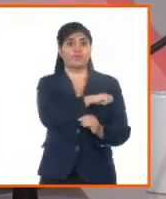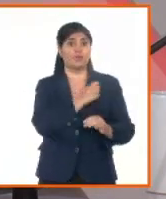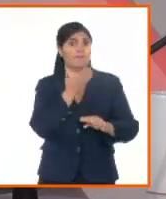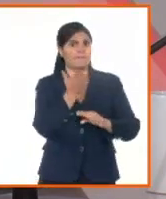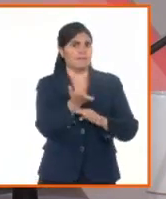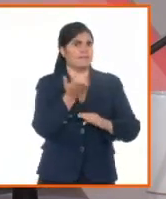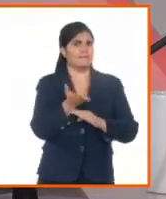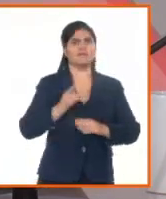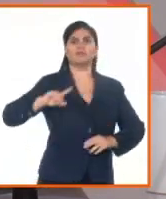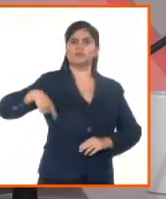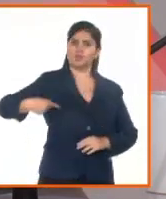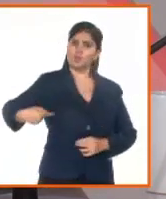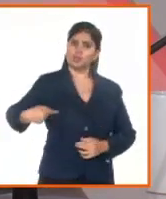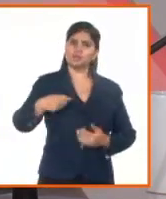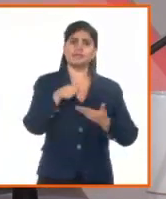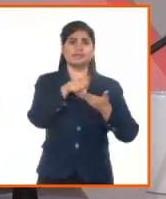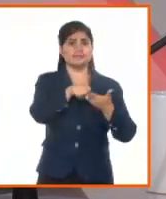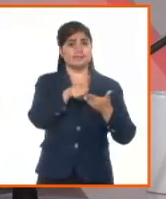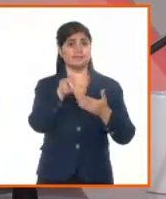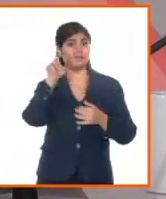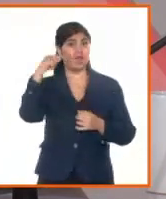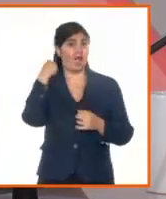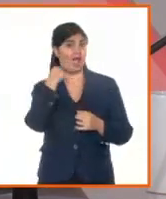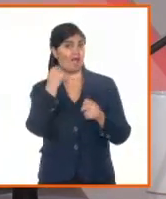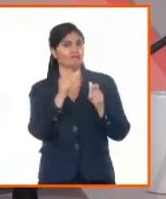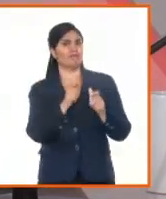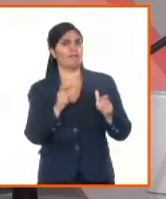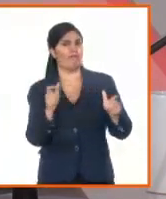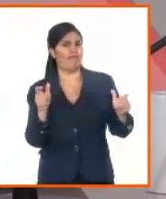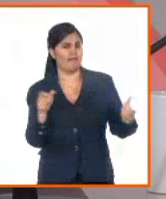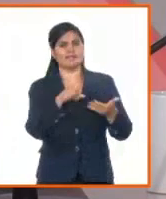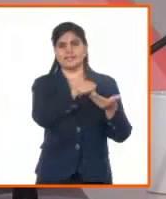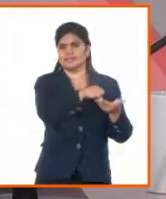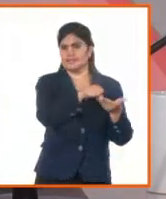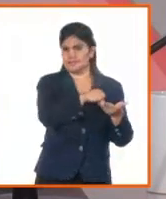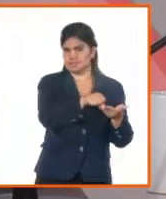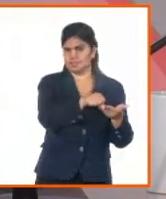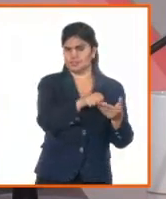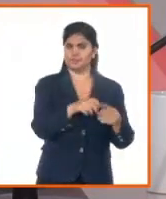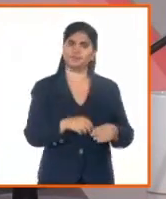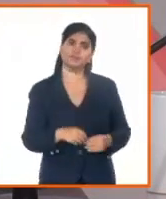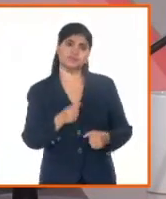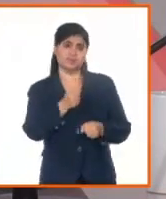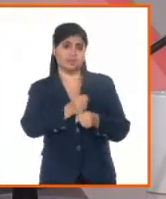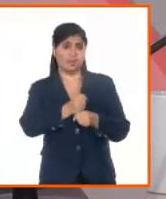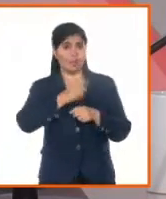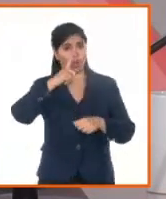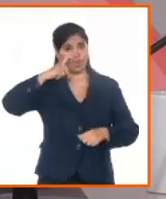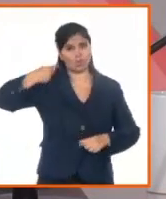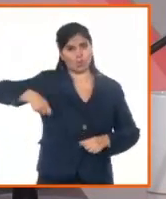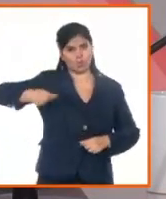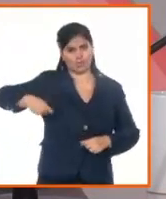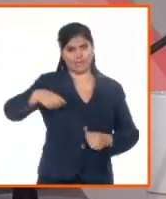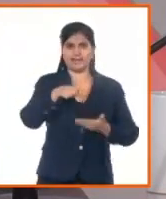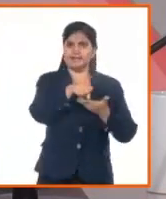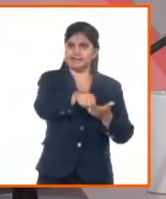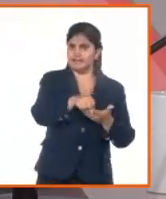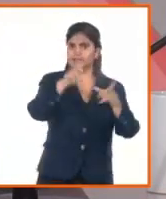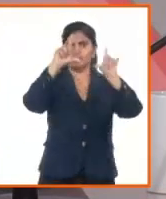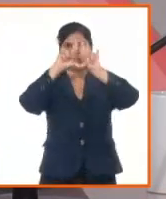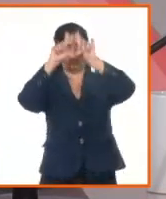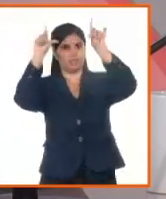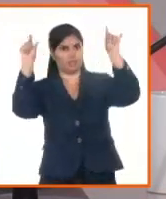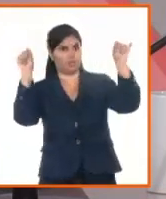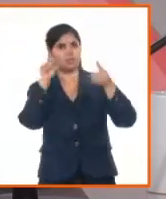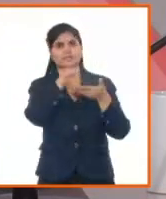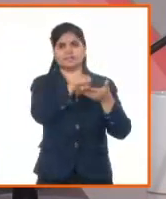población y sobre todo en los últimos años ha crecido exponencialmente. El trabajo de las notarías y los registros, su impacto en la población, cuáles